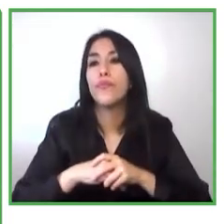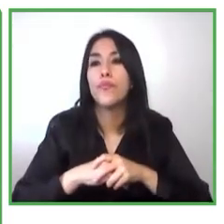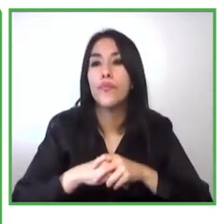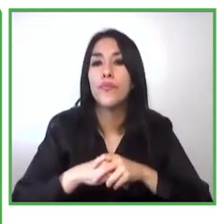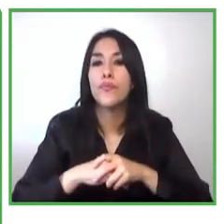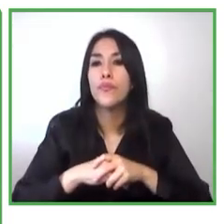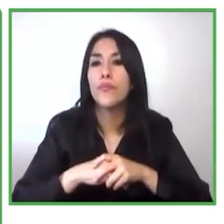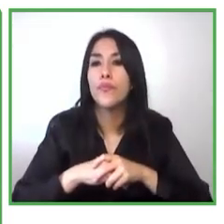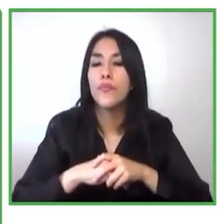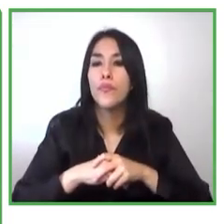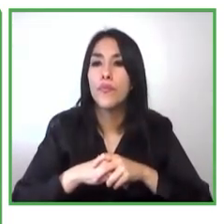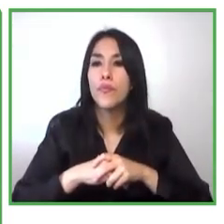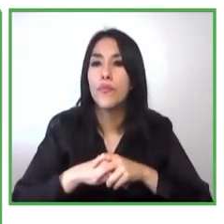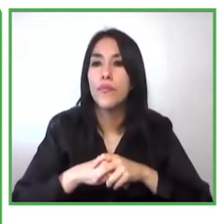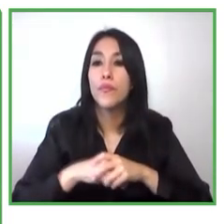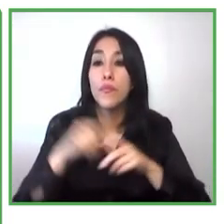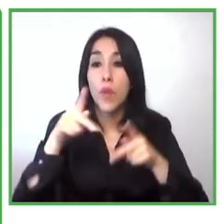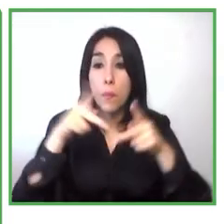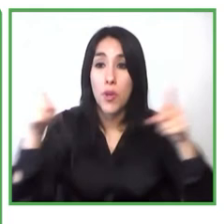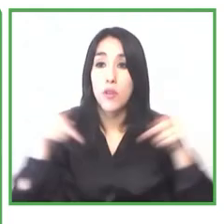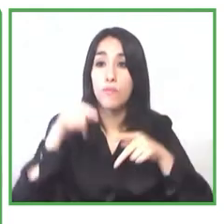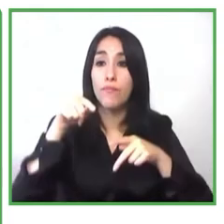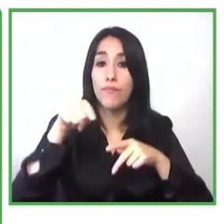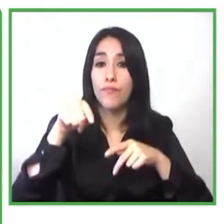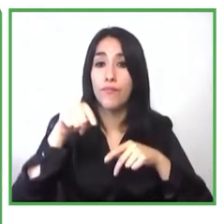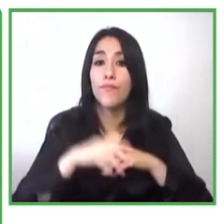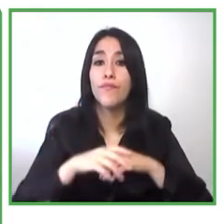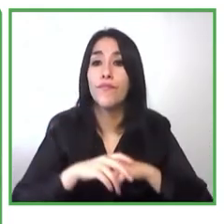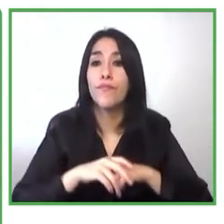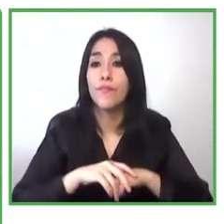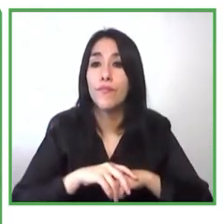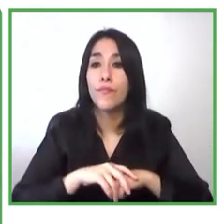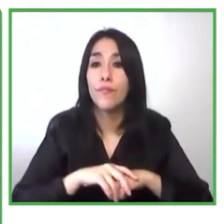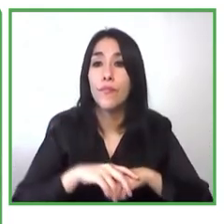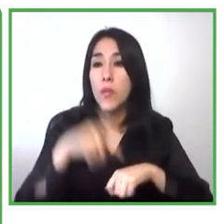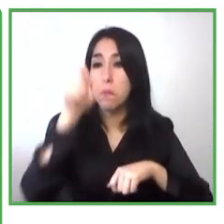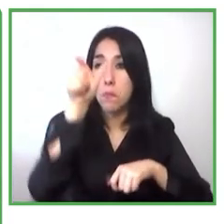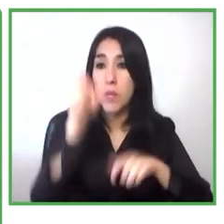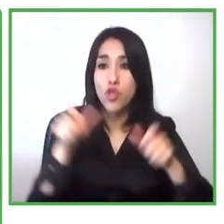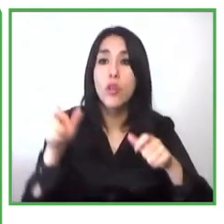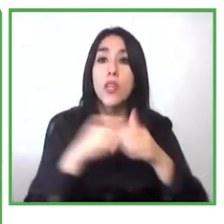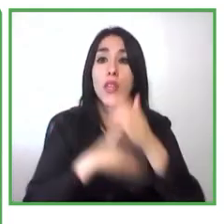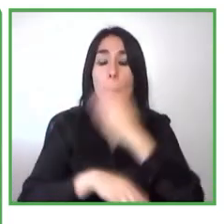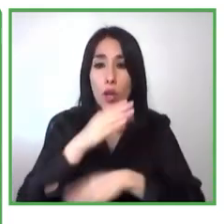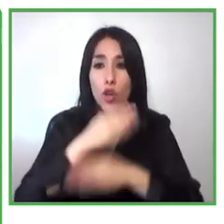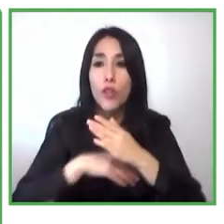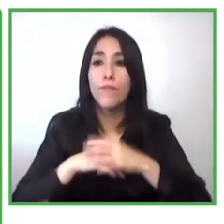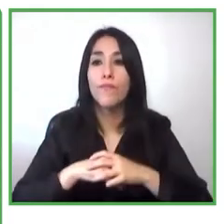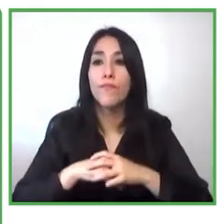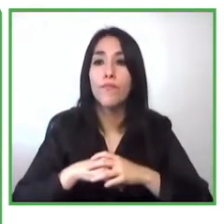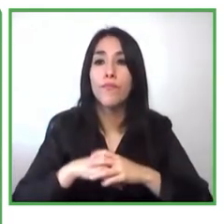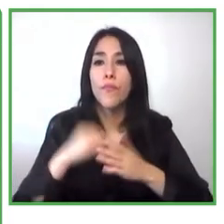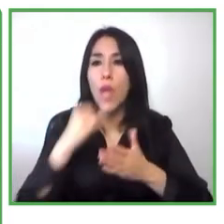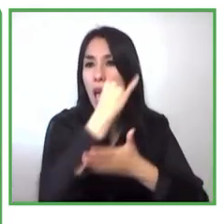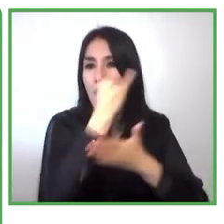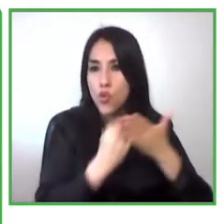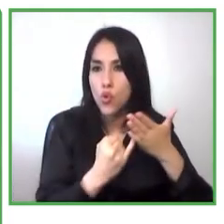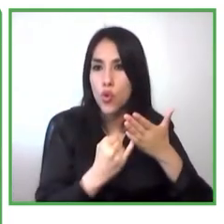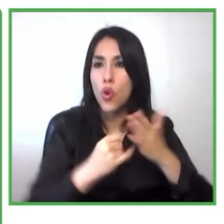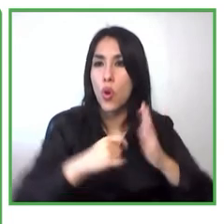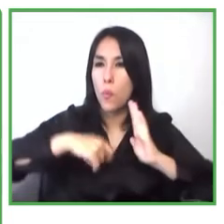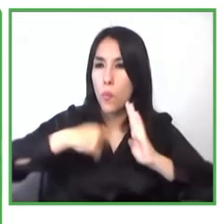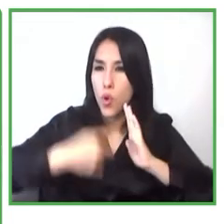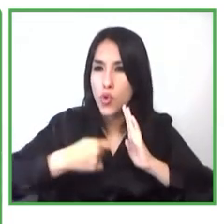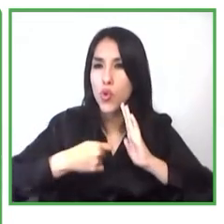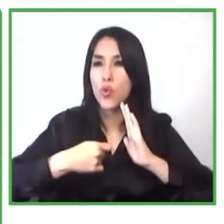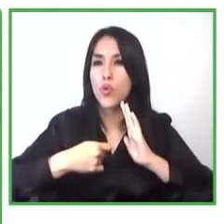financiamiento privado para la ejecución de estos cursos y proyectos que hemos diseñado para poder masificarlo y apoyar cada vez a más